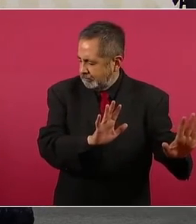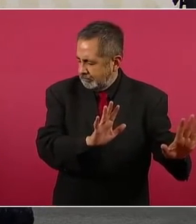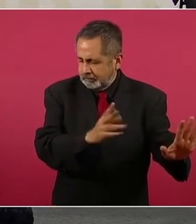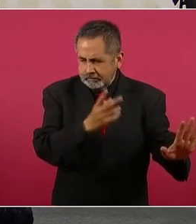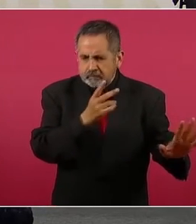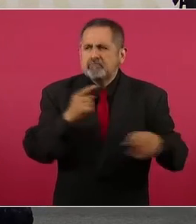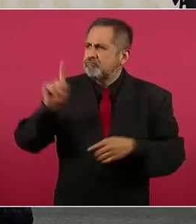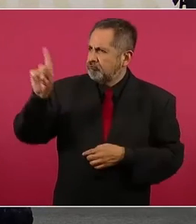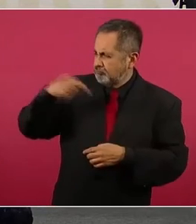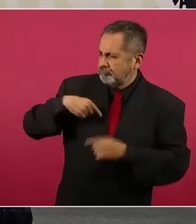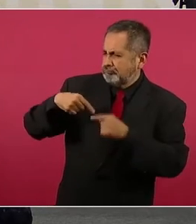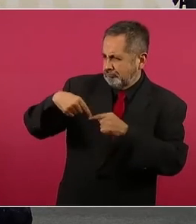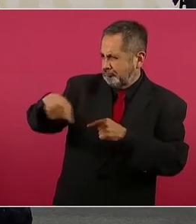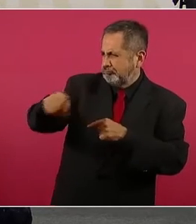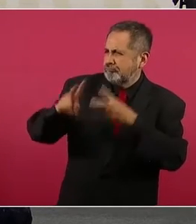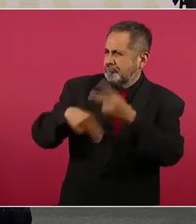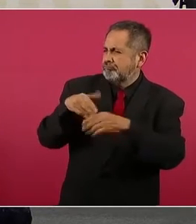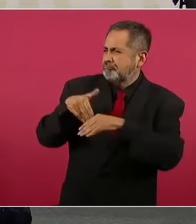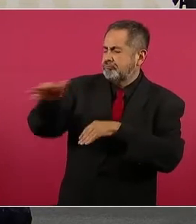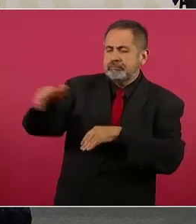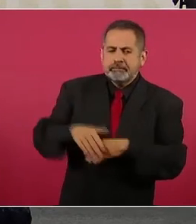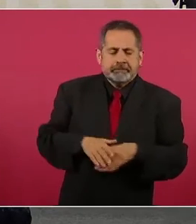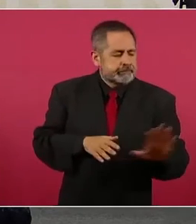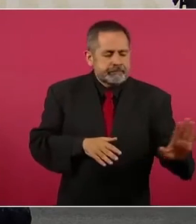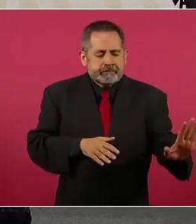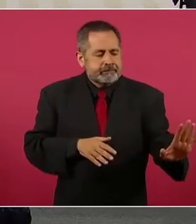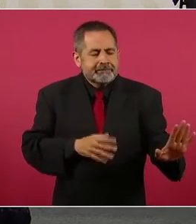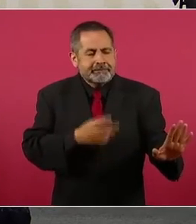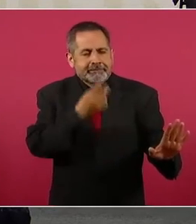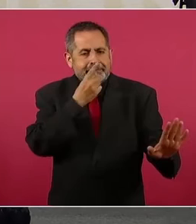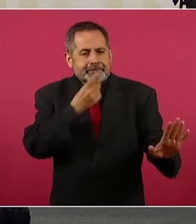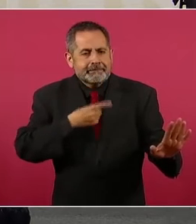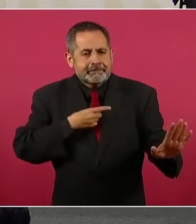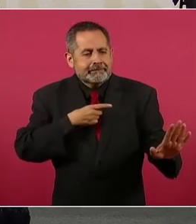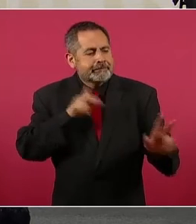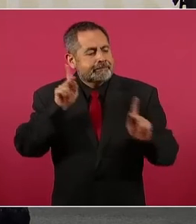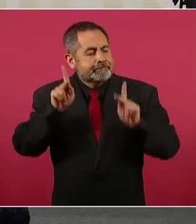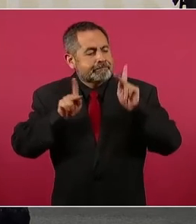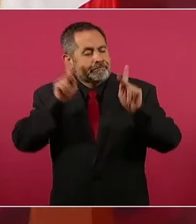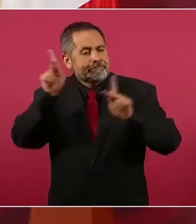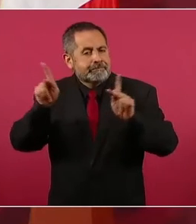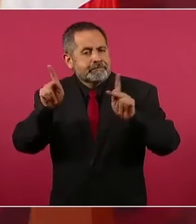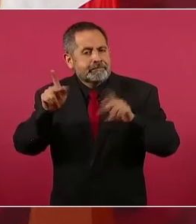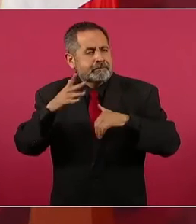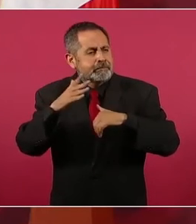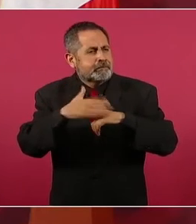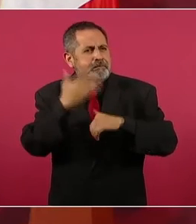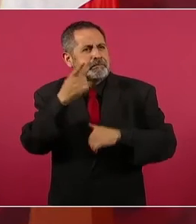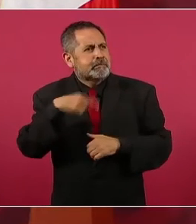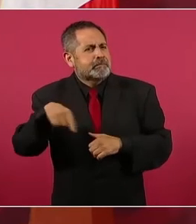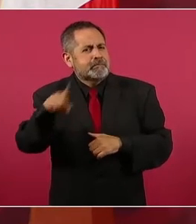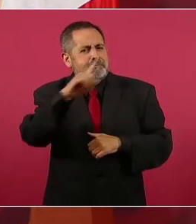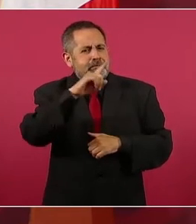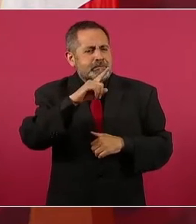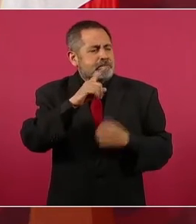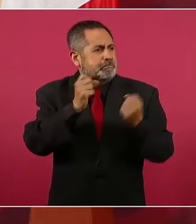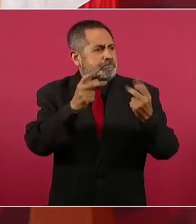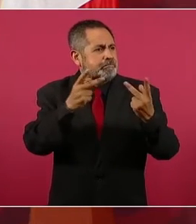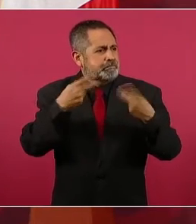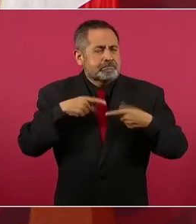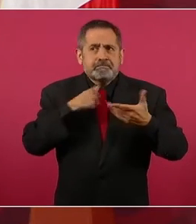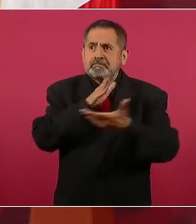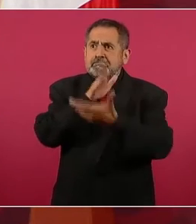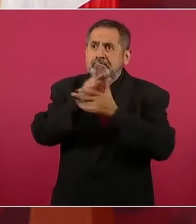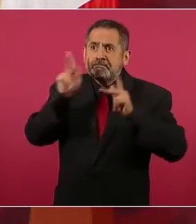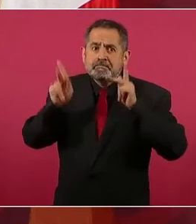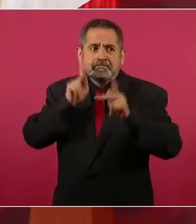seguro, si ya ellos recibían. The sooner the better. And we have had a visit from a wide variety of